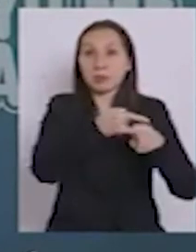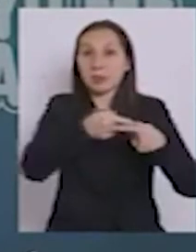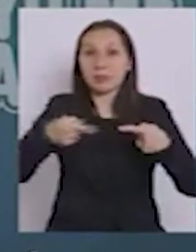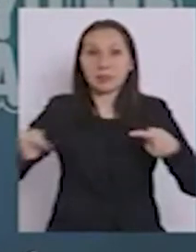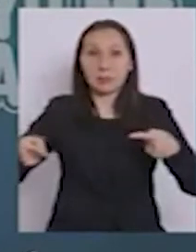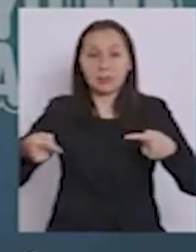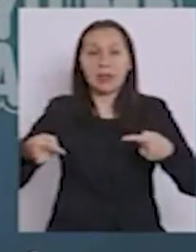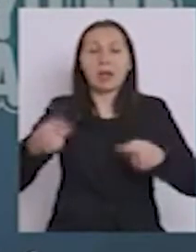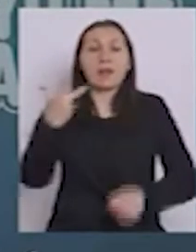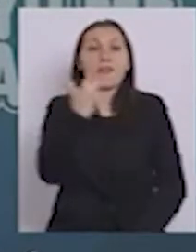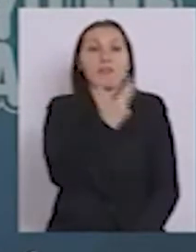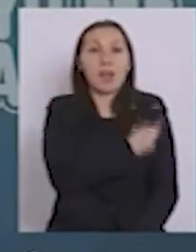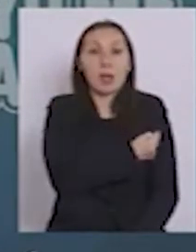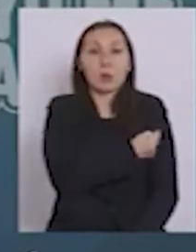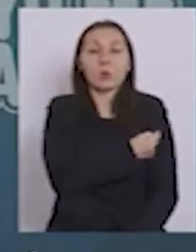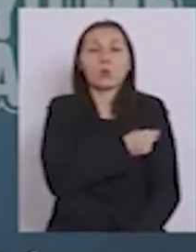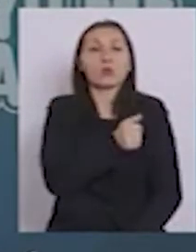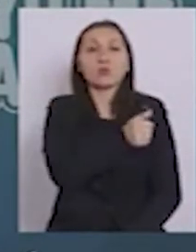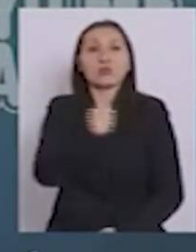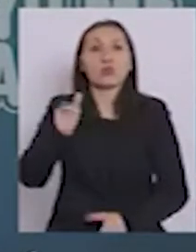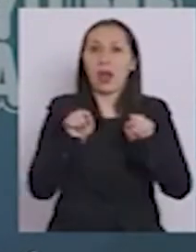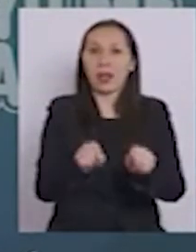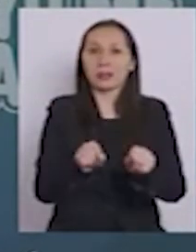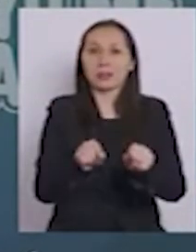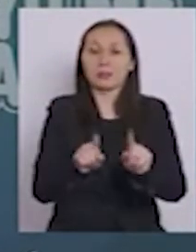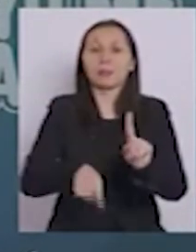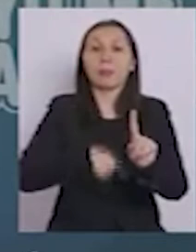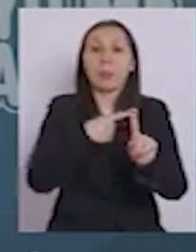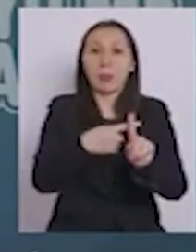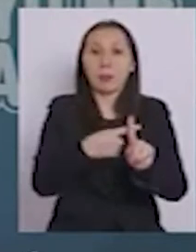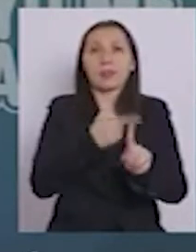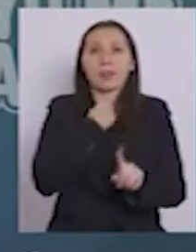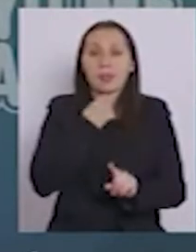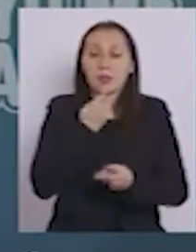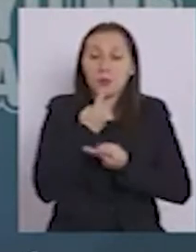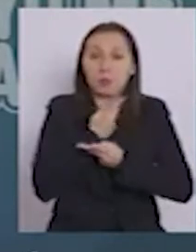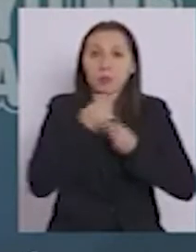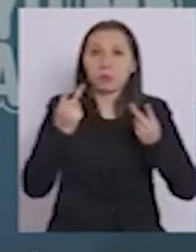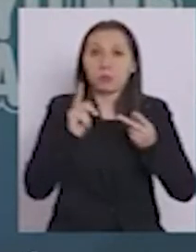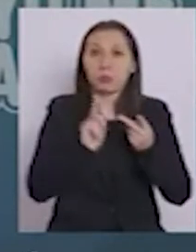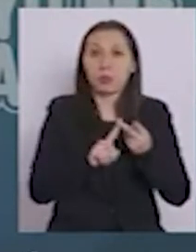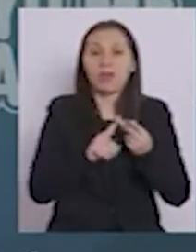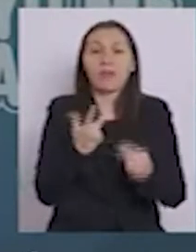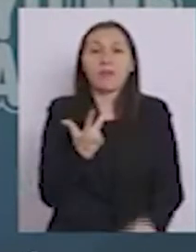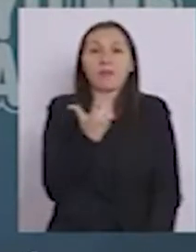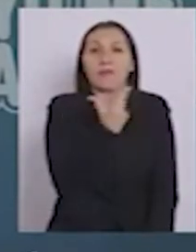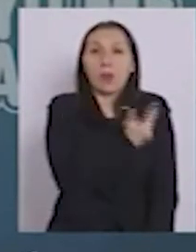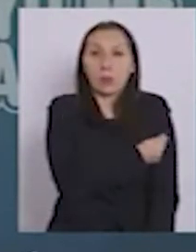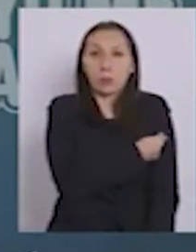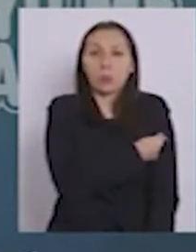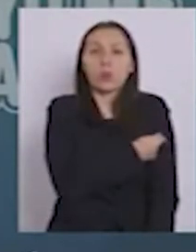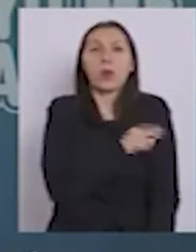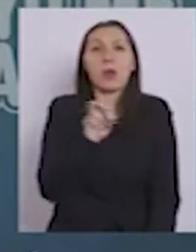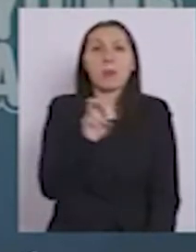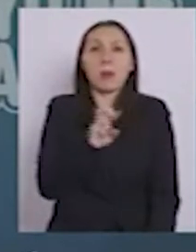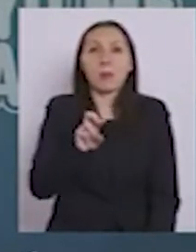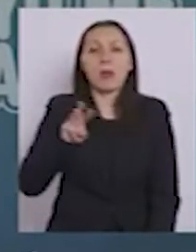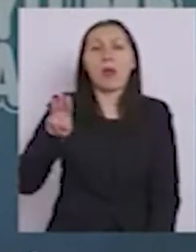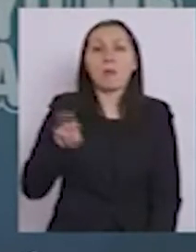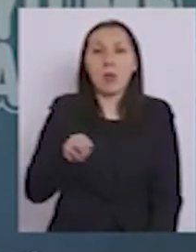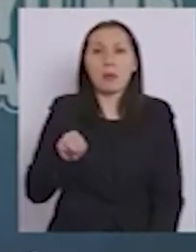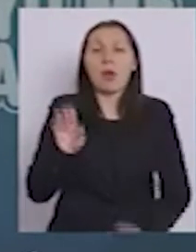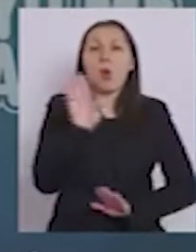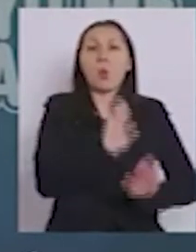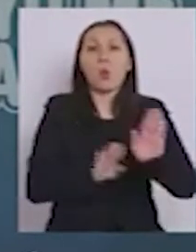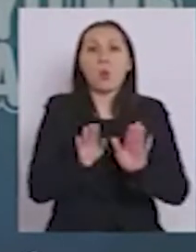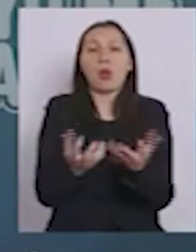serán vacunados todos los vocales de mesa. Además, quiero anunciar que se vacunarán a los padres, madres,